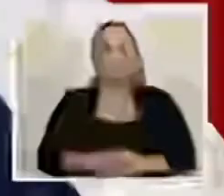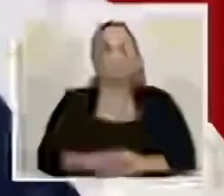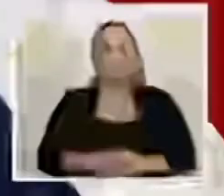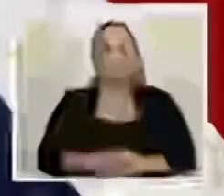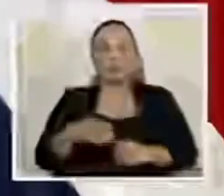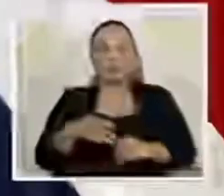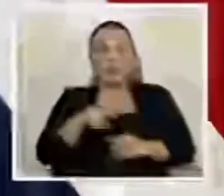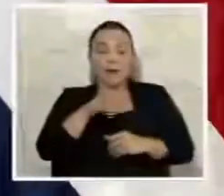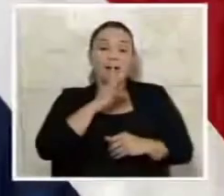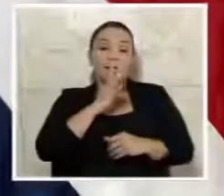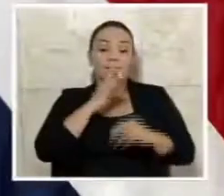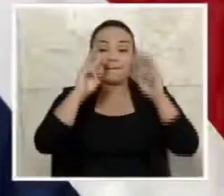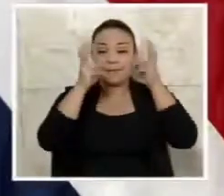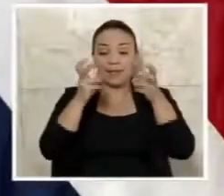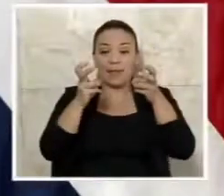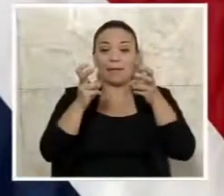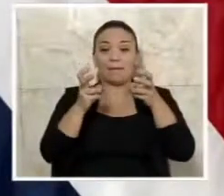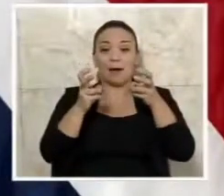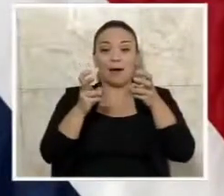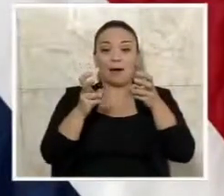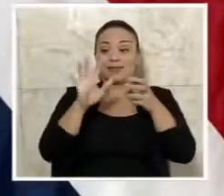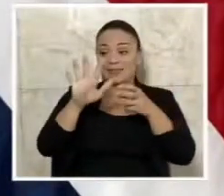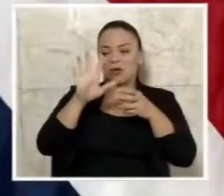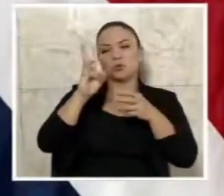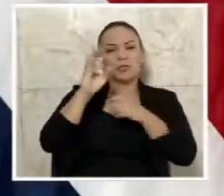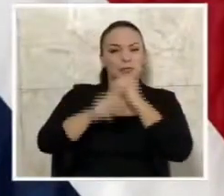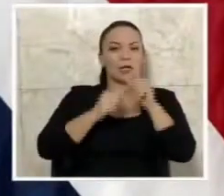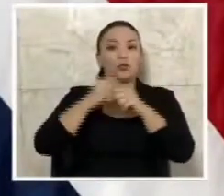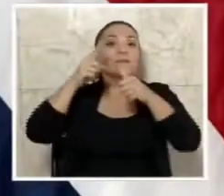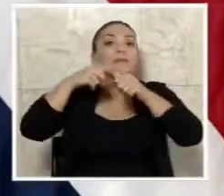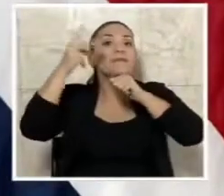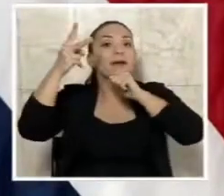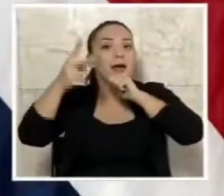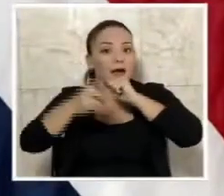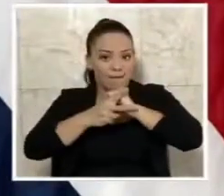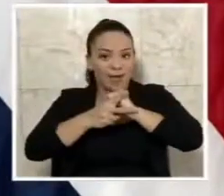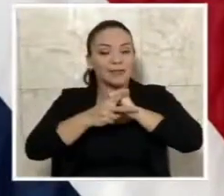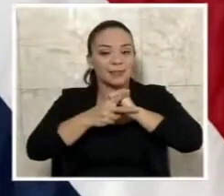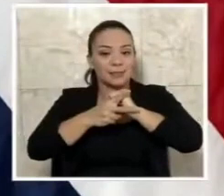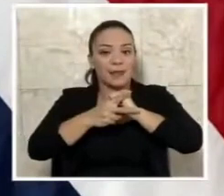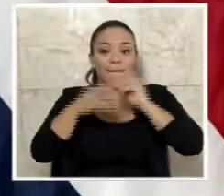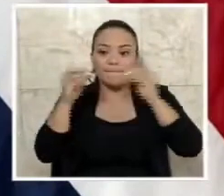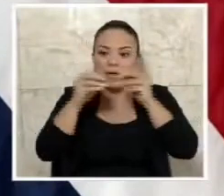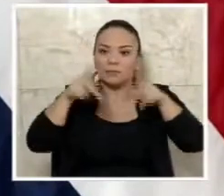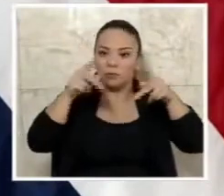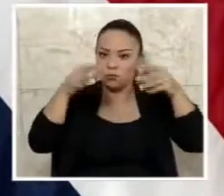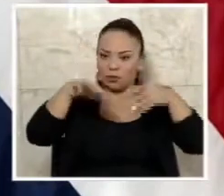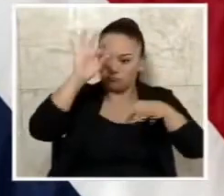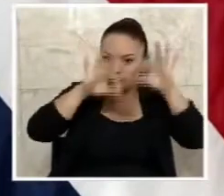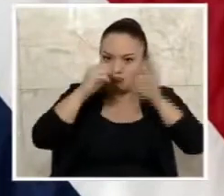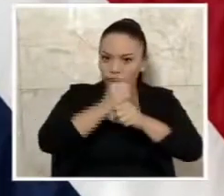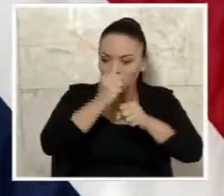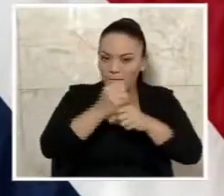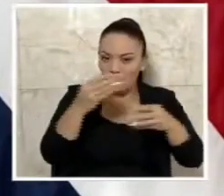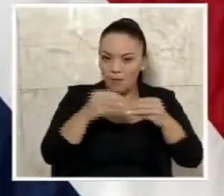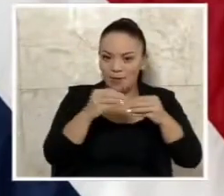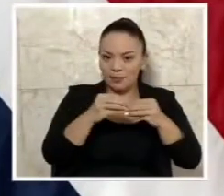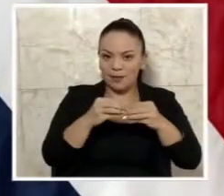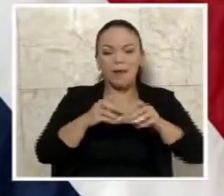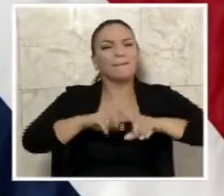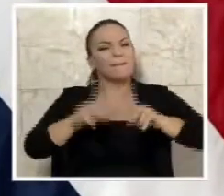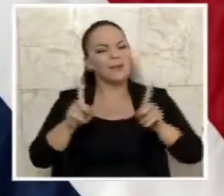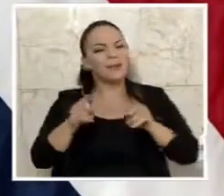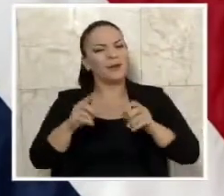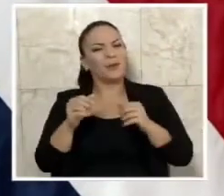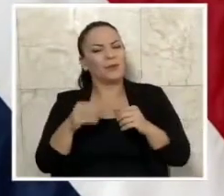desempleo baja por primera vez en 5 o 6 años a menos del 10%, salieron medios,